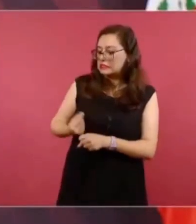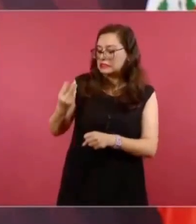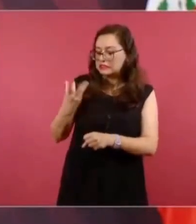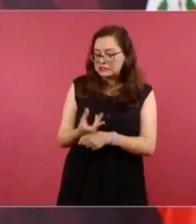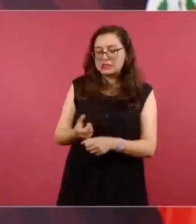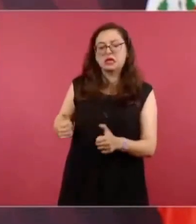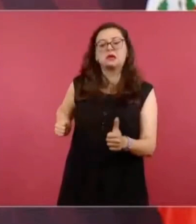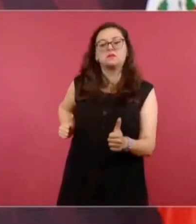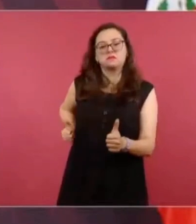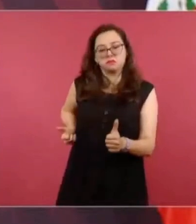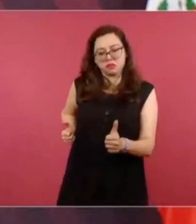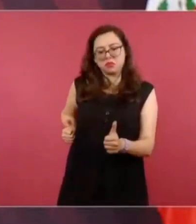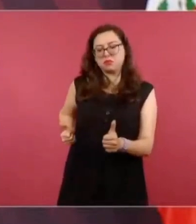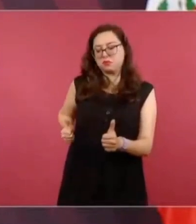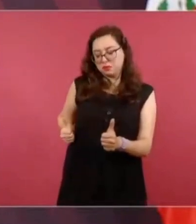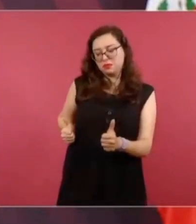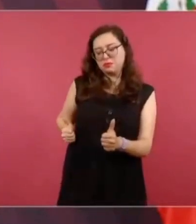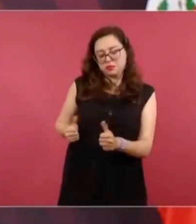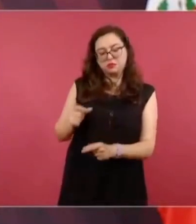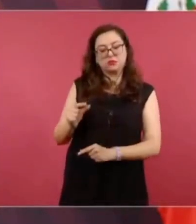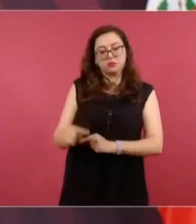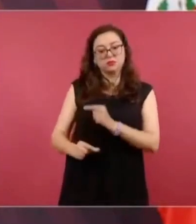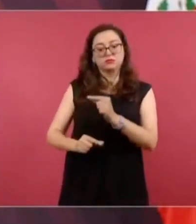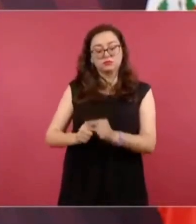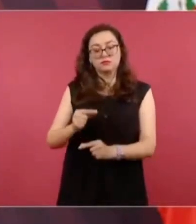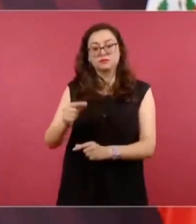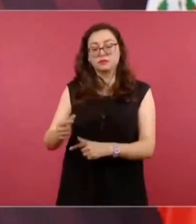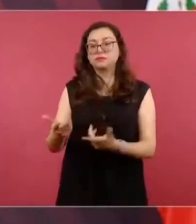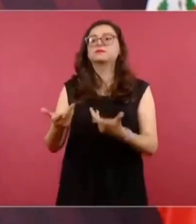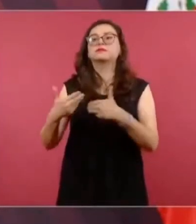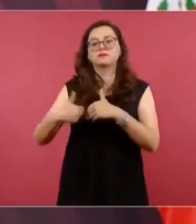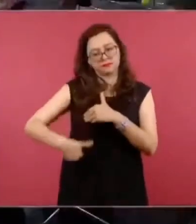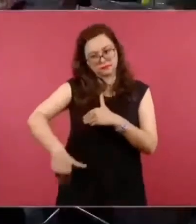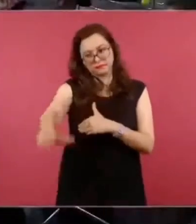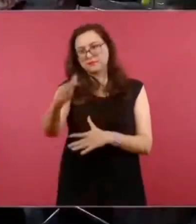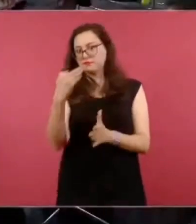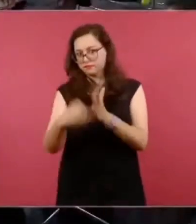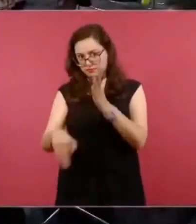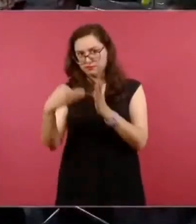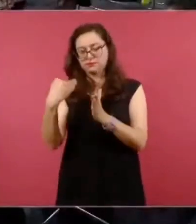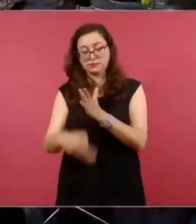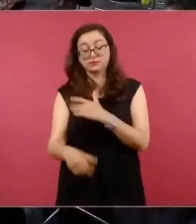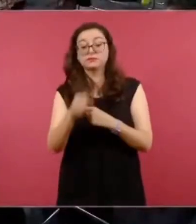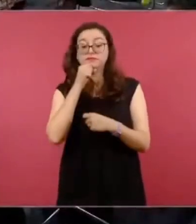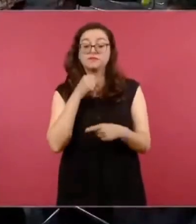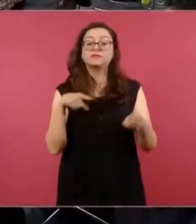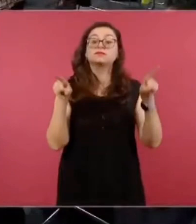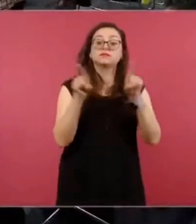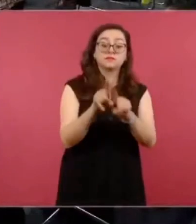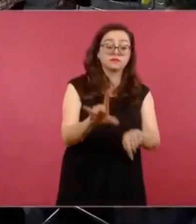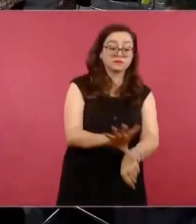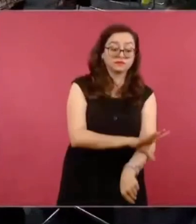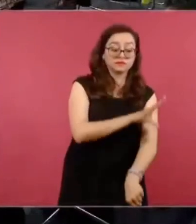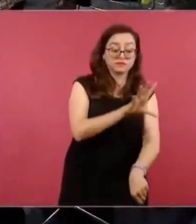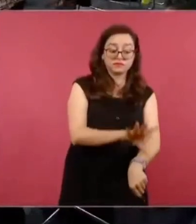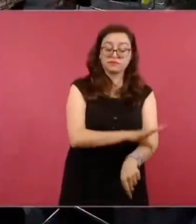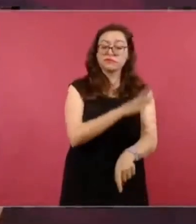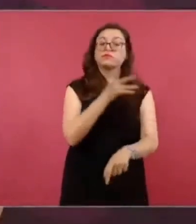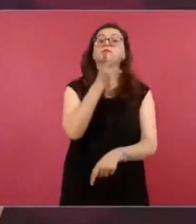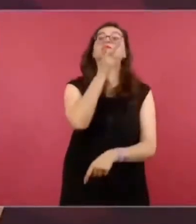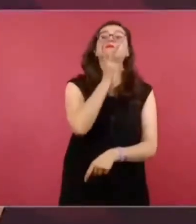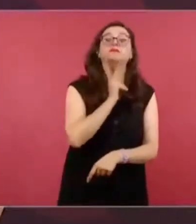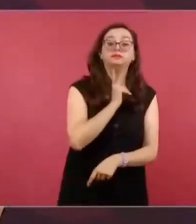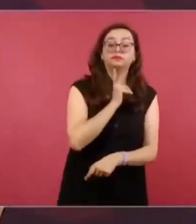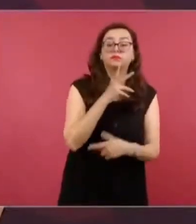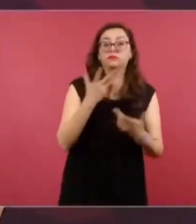Y lo mismo la industria eléctrica y la industria petrolera, ya cumplimos con rescatarlas,